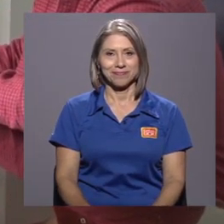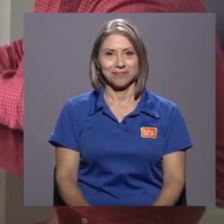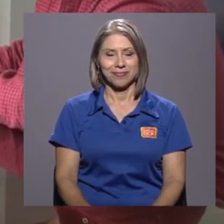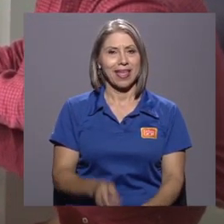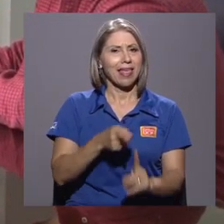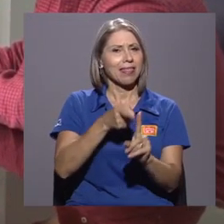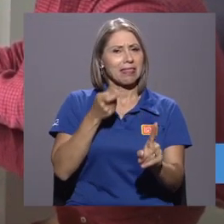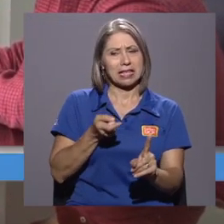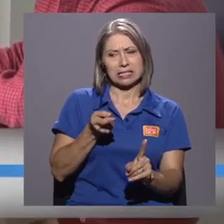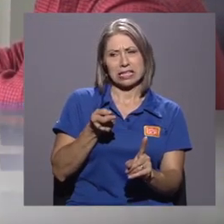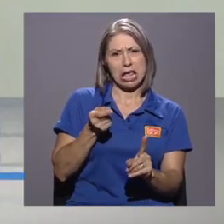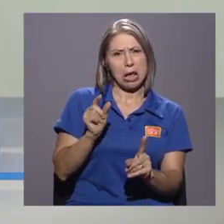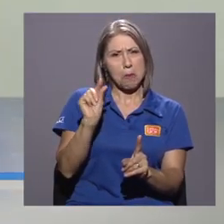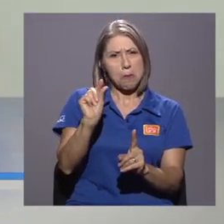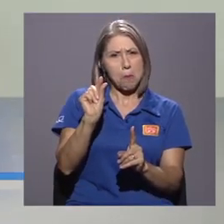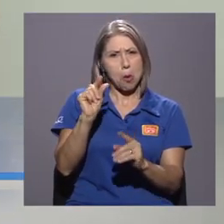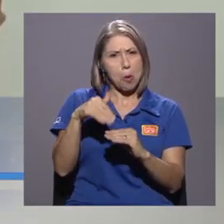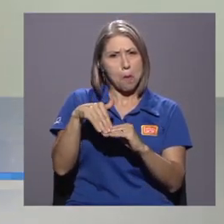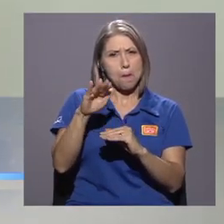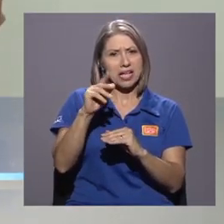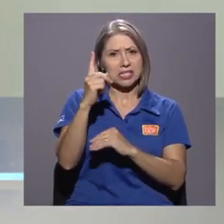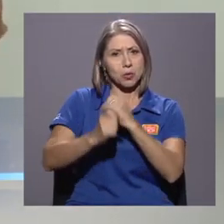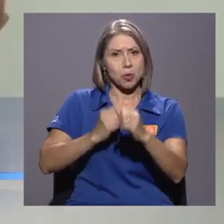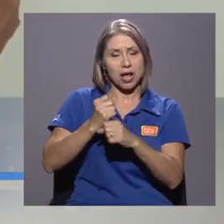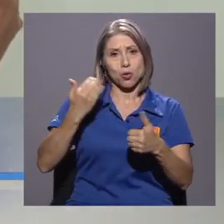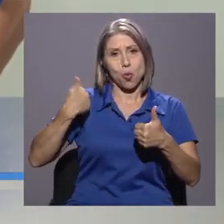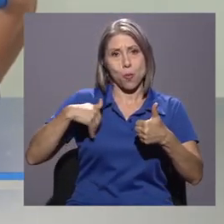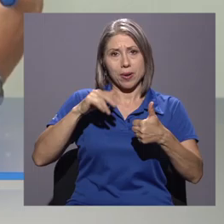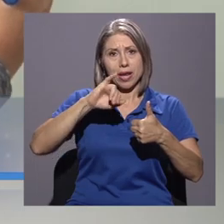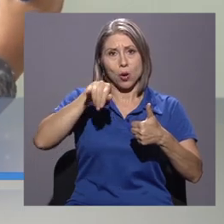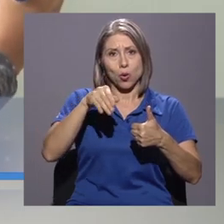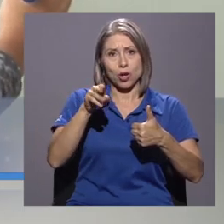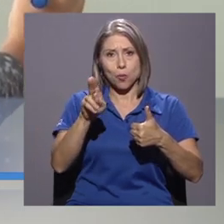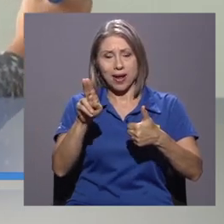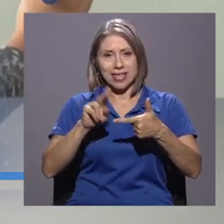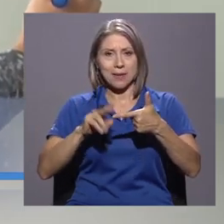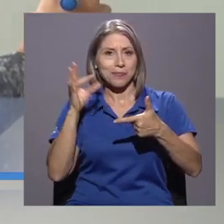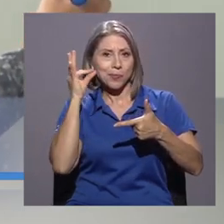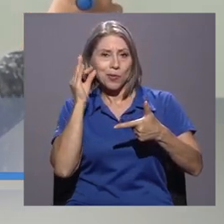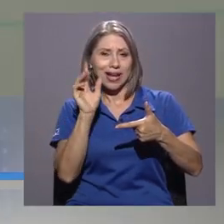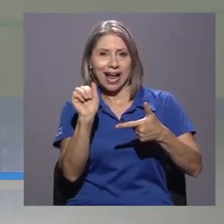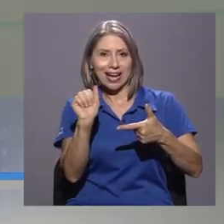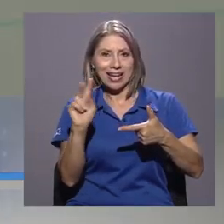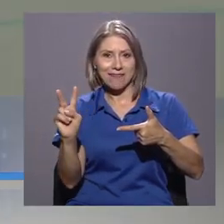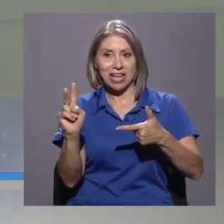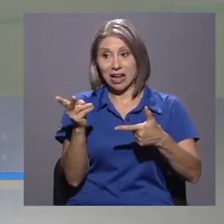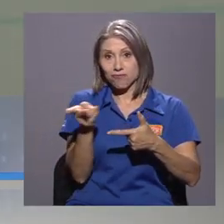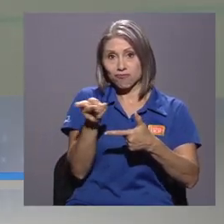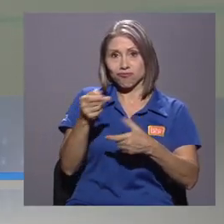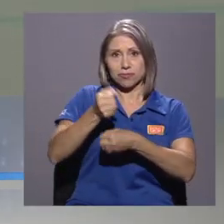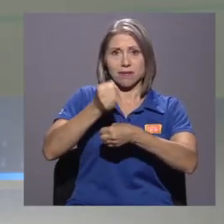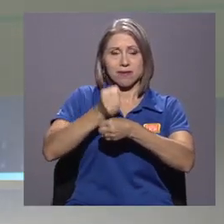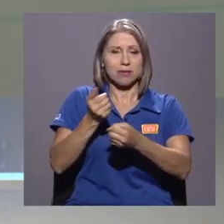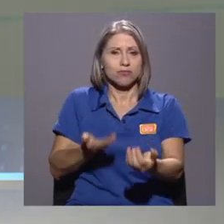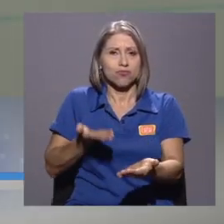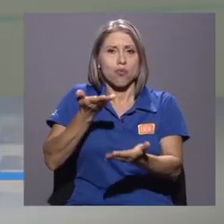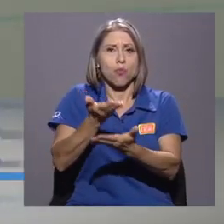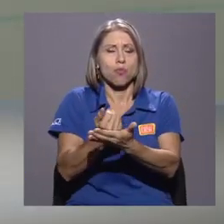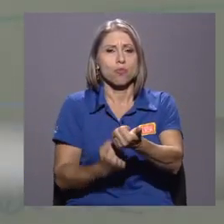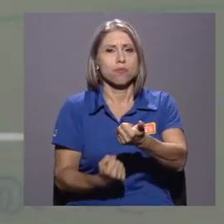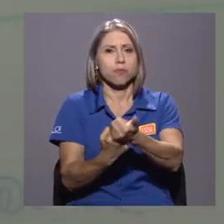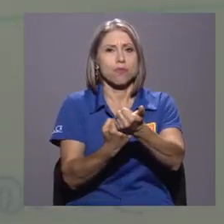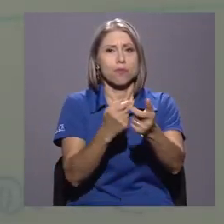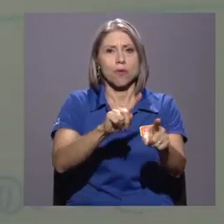Desde hace poco más de un año, Jorge Humaña y Angélica Vega han venido trabajando en una propuesta de apoyo para